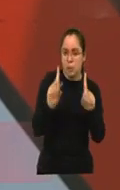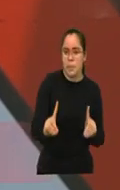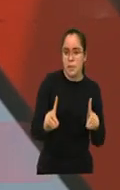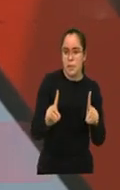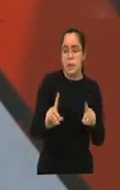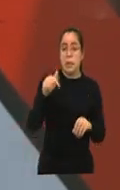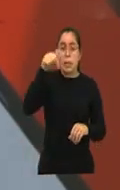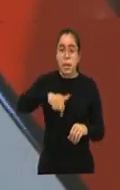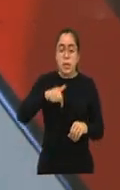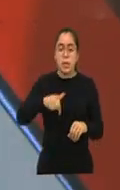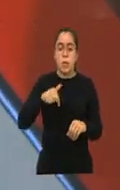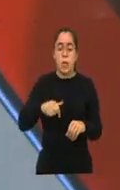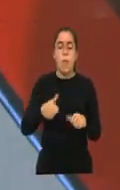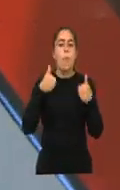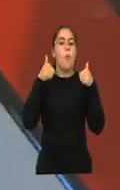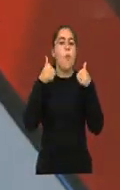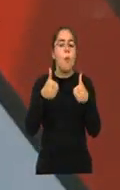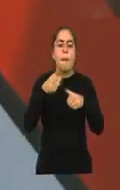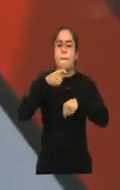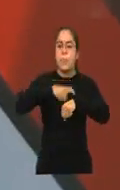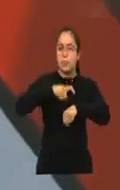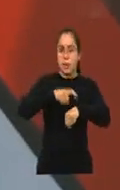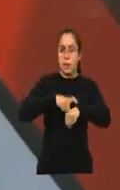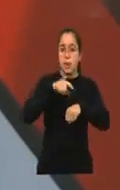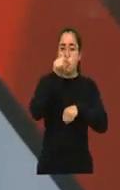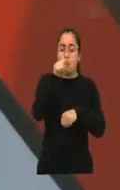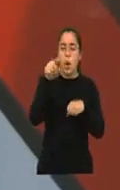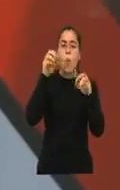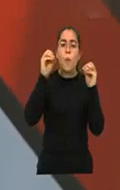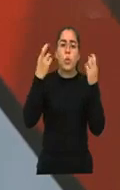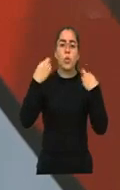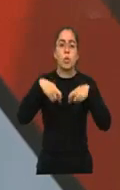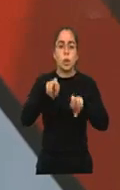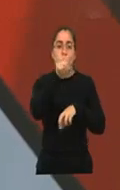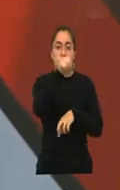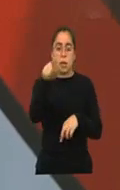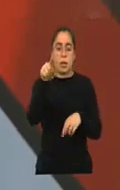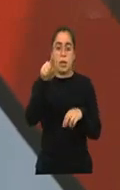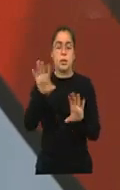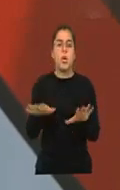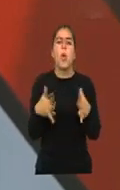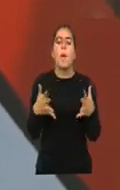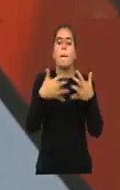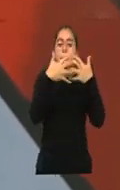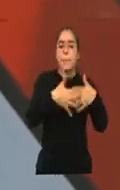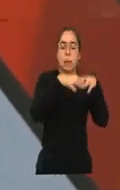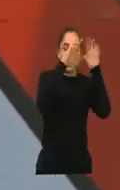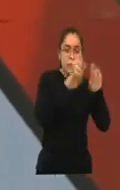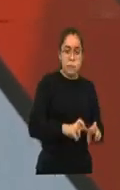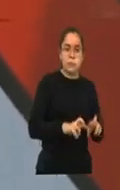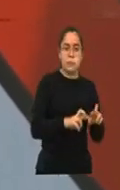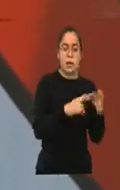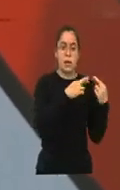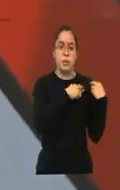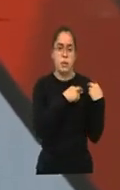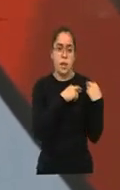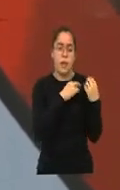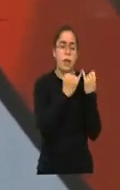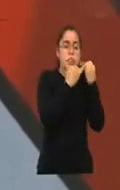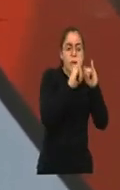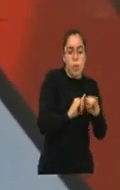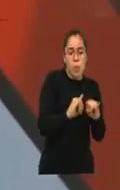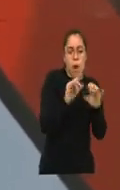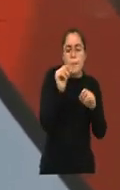gran momento y esta es una gran oportunidad para que usted como empresario, para que usted como empresario individual, pequeño empresario,